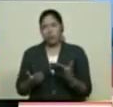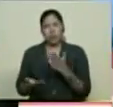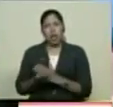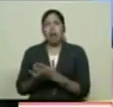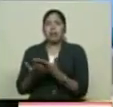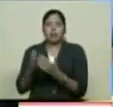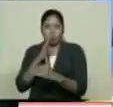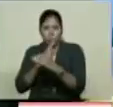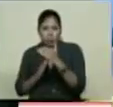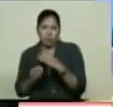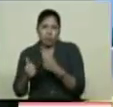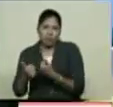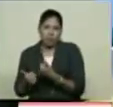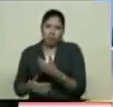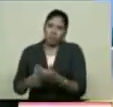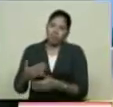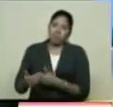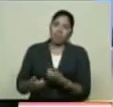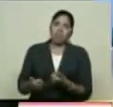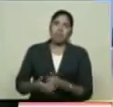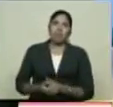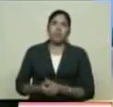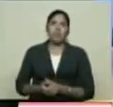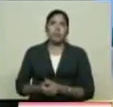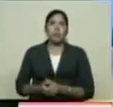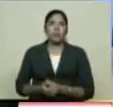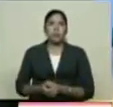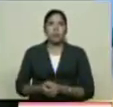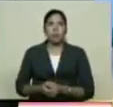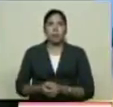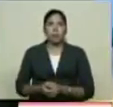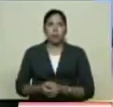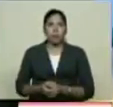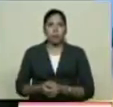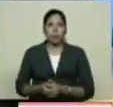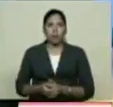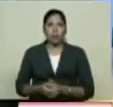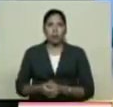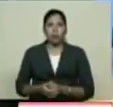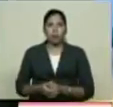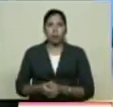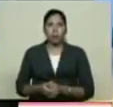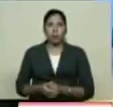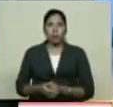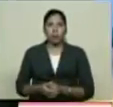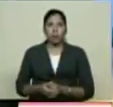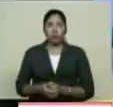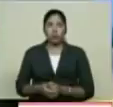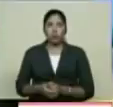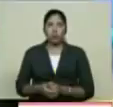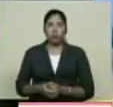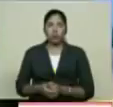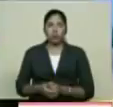El calor humano El fundamental Sin duda alguna Para conseguir El éxito En todas estas